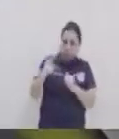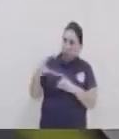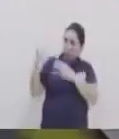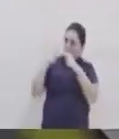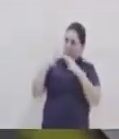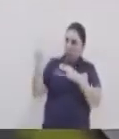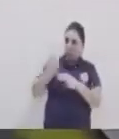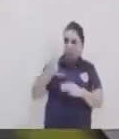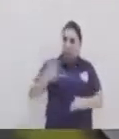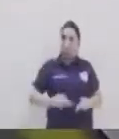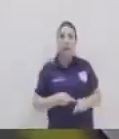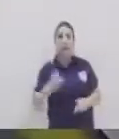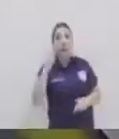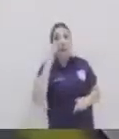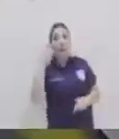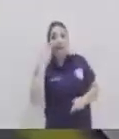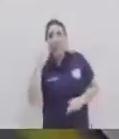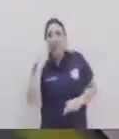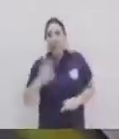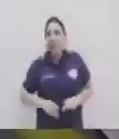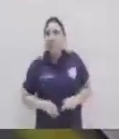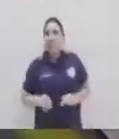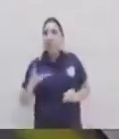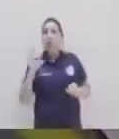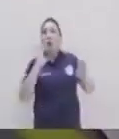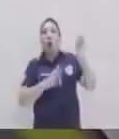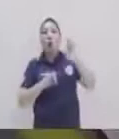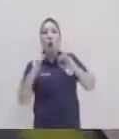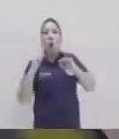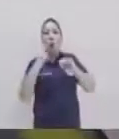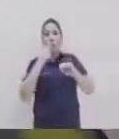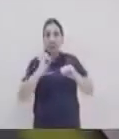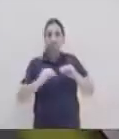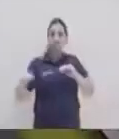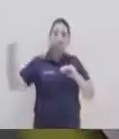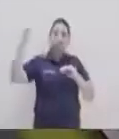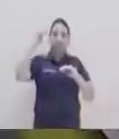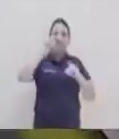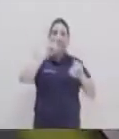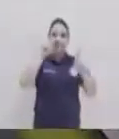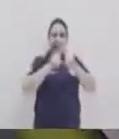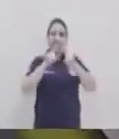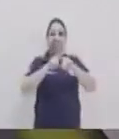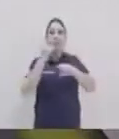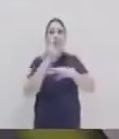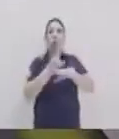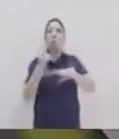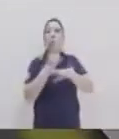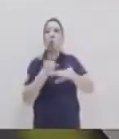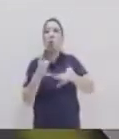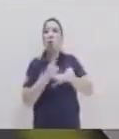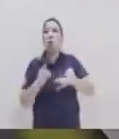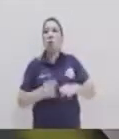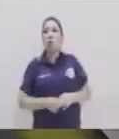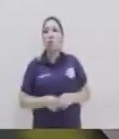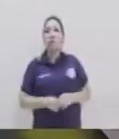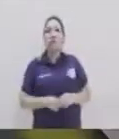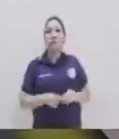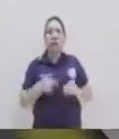eso lo pueden hacer ellos con sus papás o sus mamás o hermanos mayores porque aquí sí van a utilizar lo que son